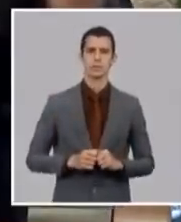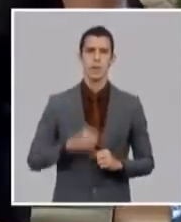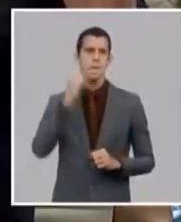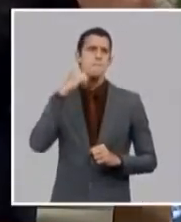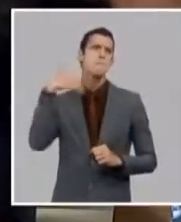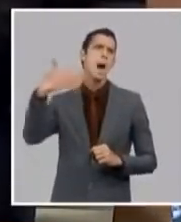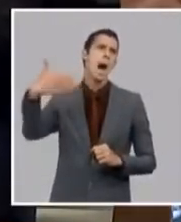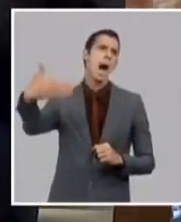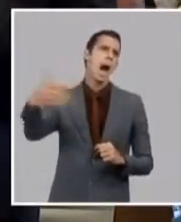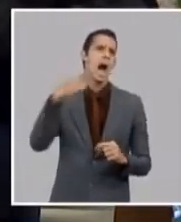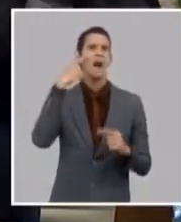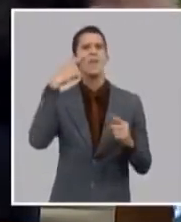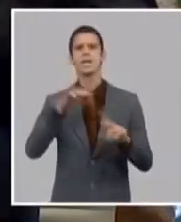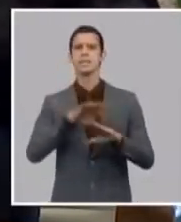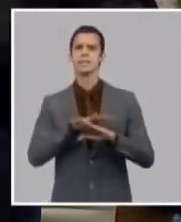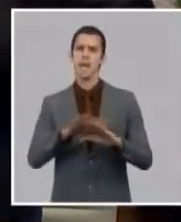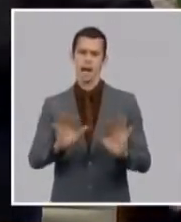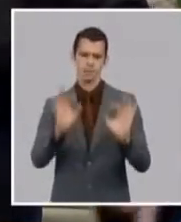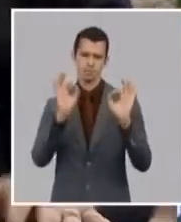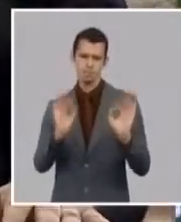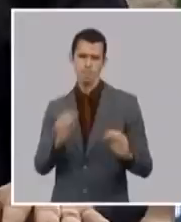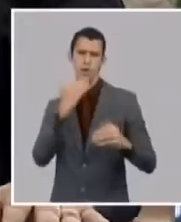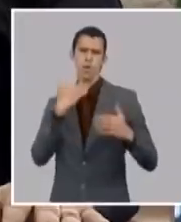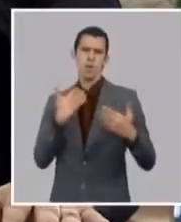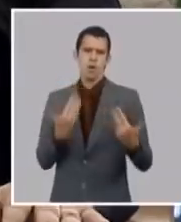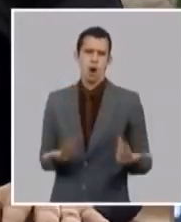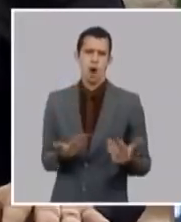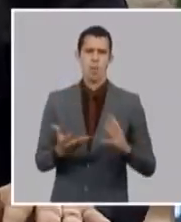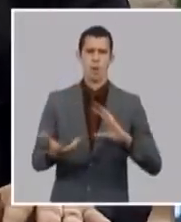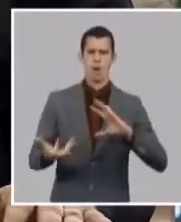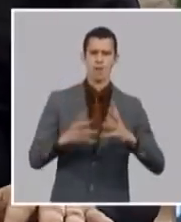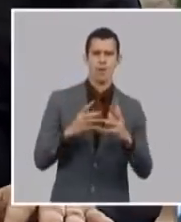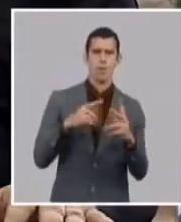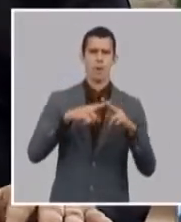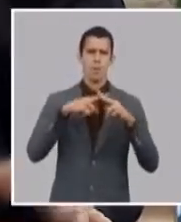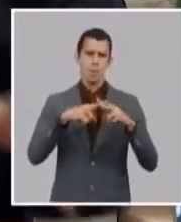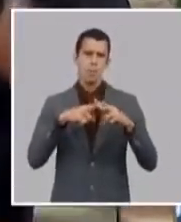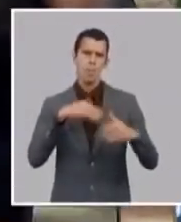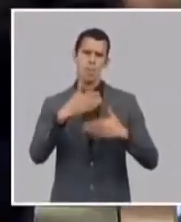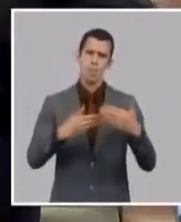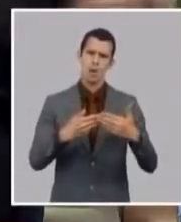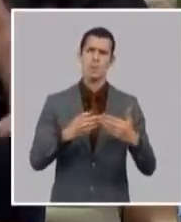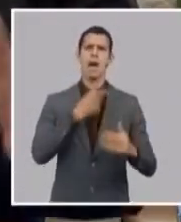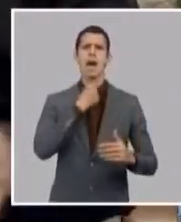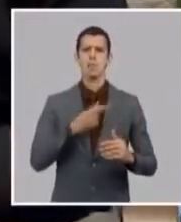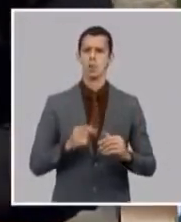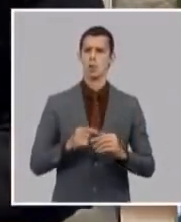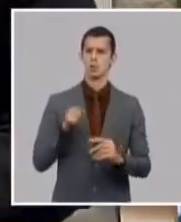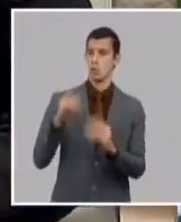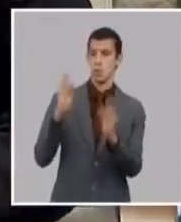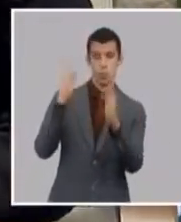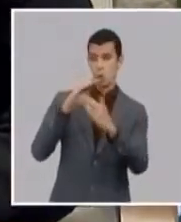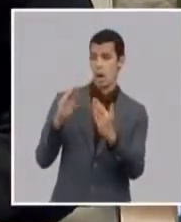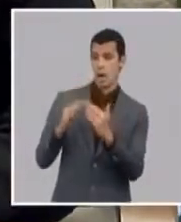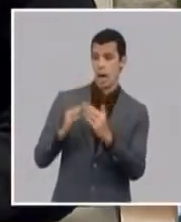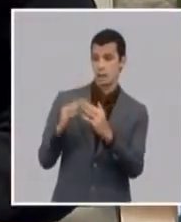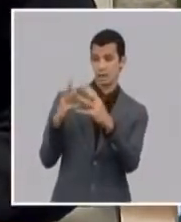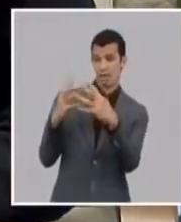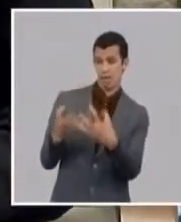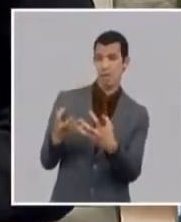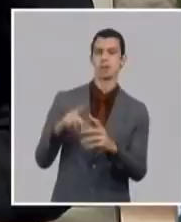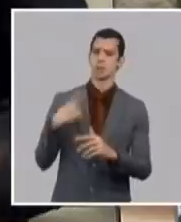que ya en algunos casos los gobiernos la tienen encaminada se han ido construyendo viviendas se han ido legalizando a una de estas población